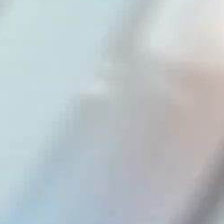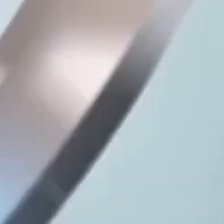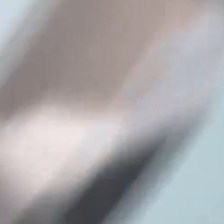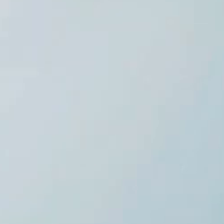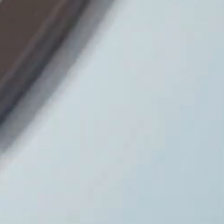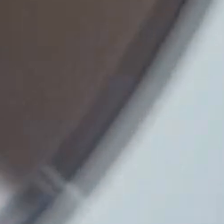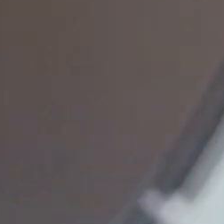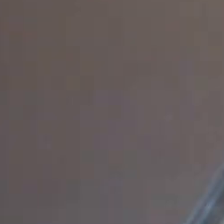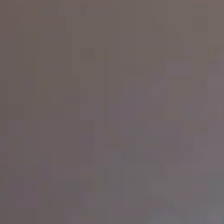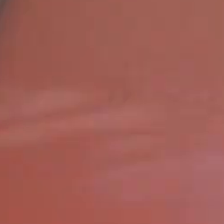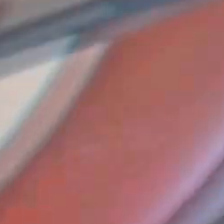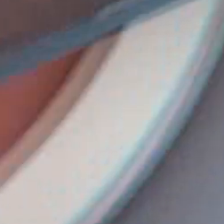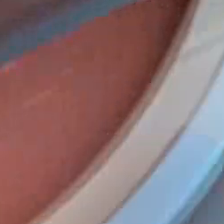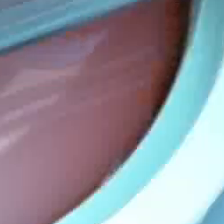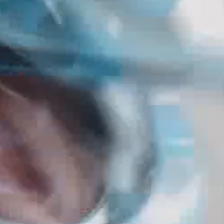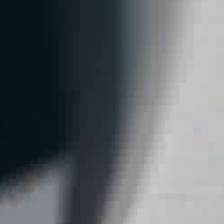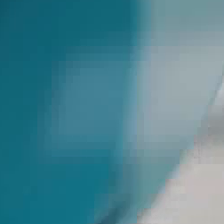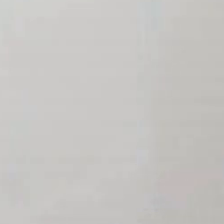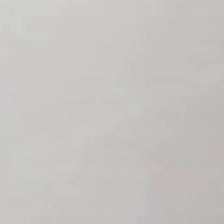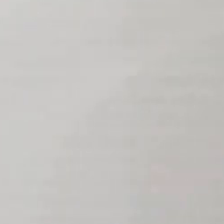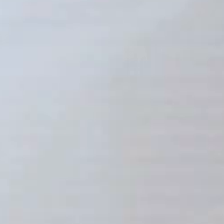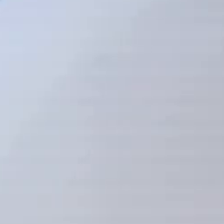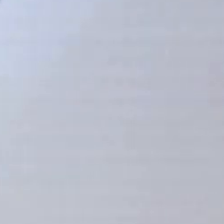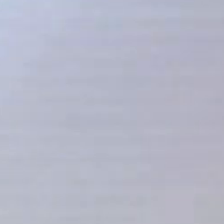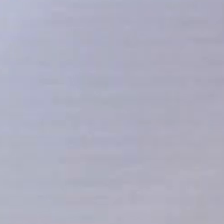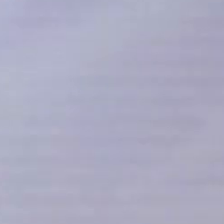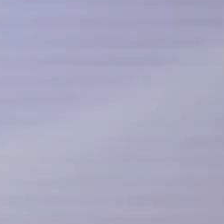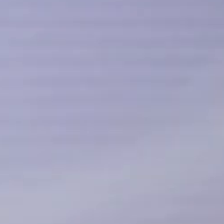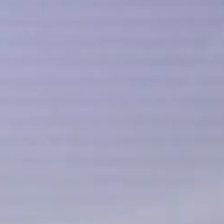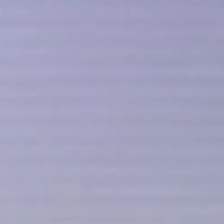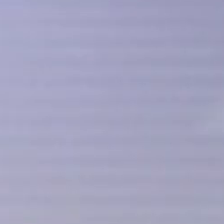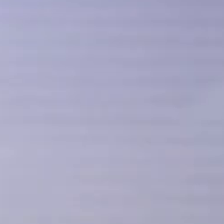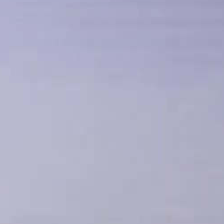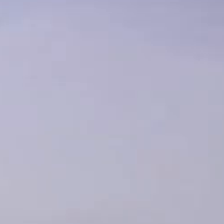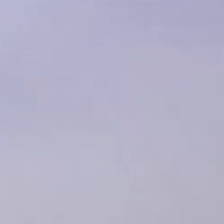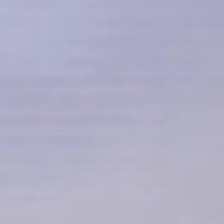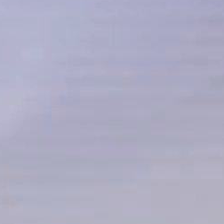Si sufres, soy la culpa, no la tengo yo.